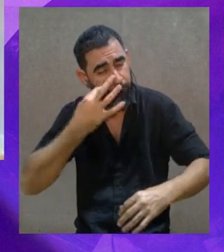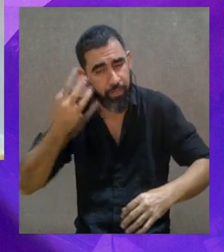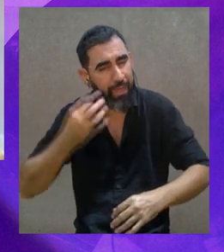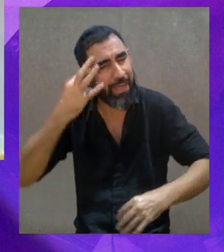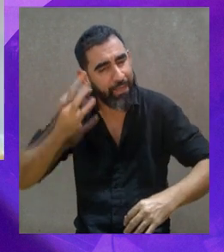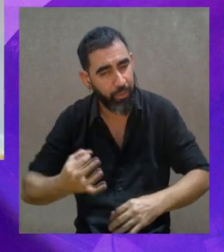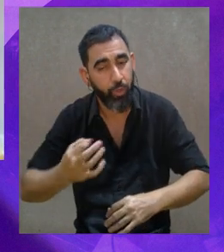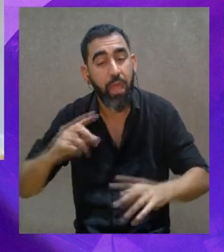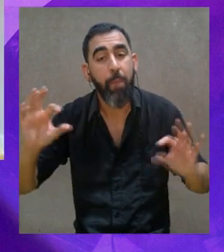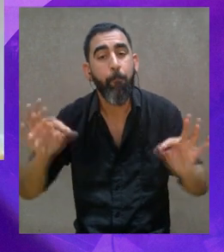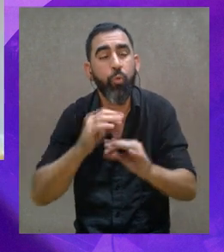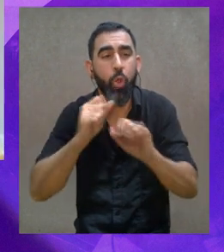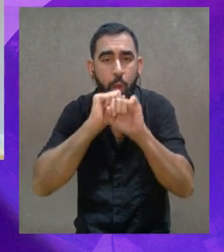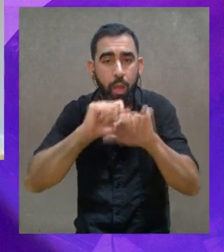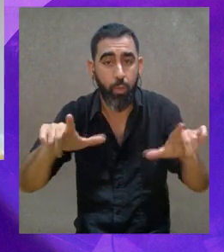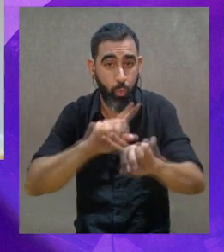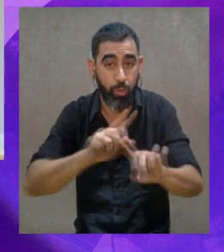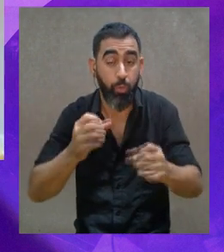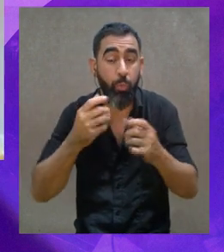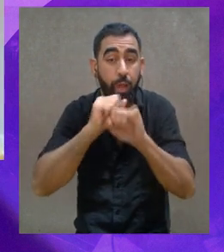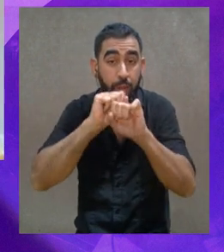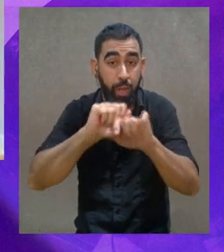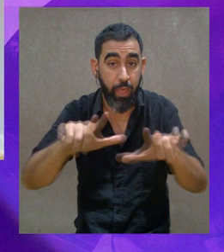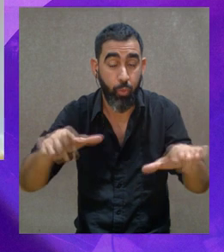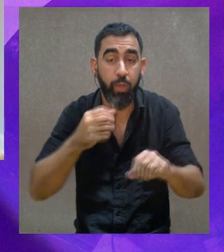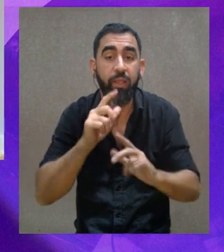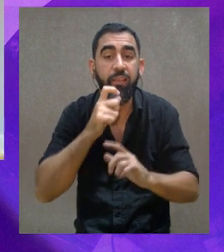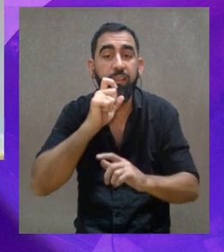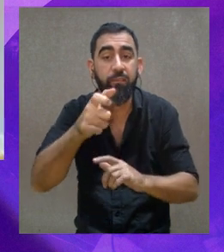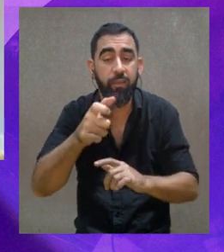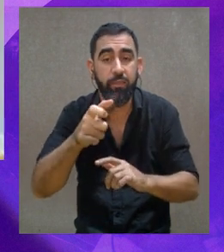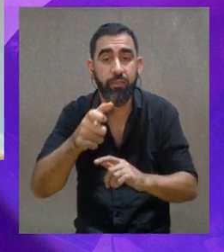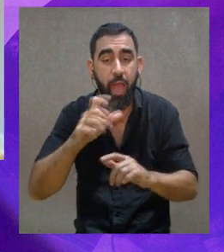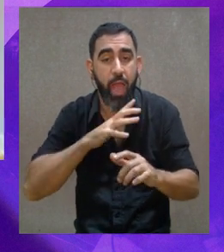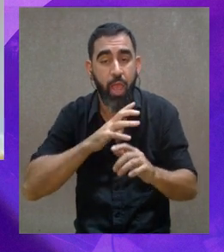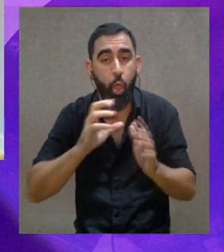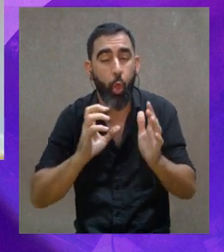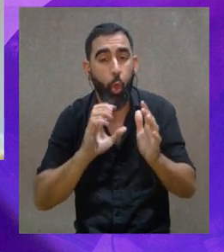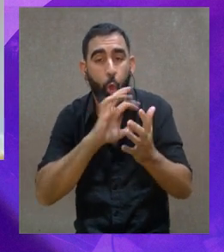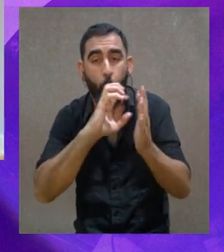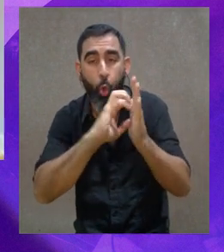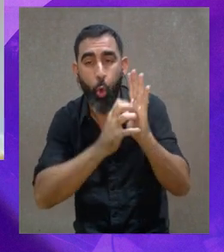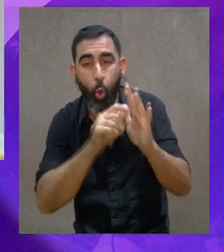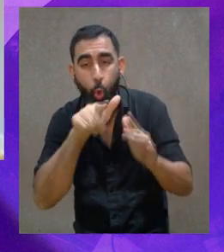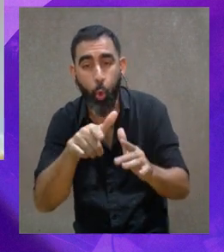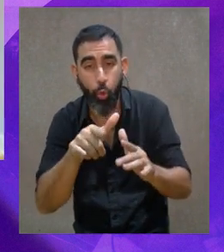creo o no, estoy convencido que la música no es un lenguaje, porque hablar del lenguaje significa que hay un código